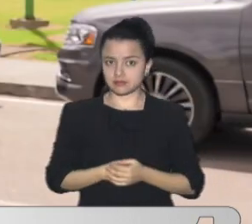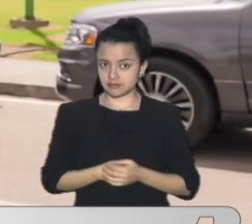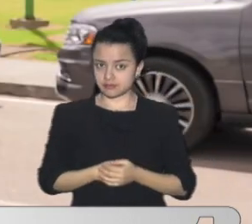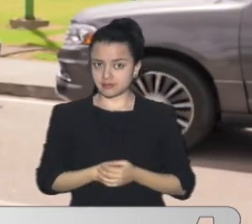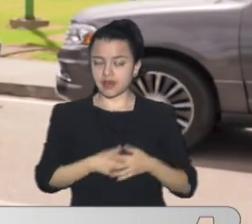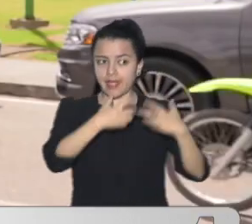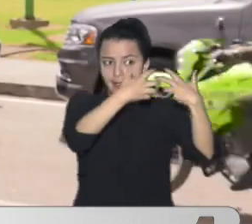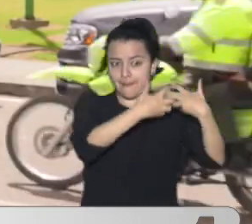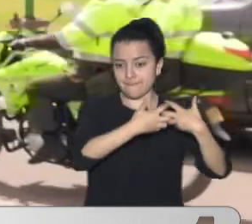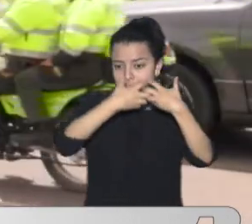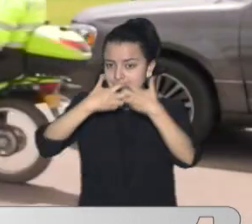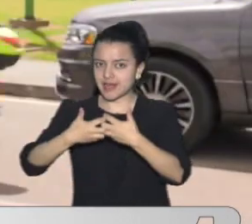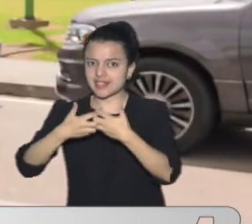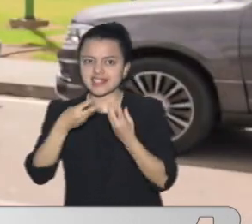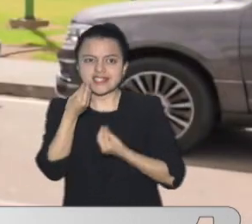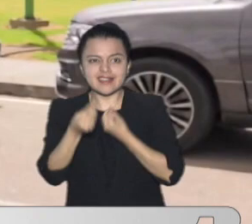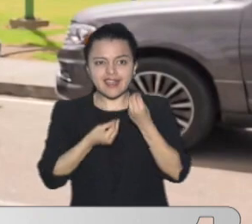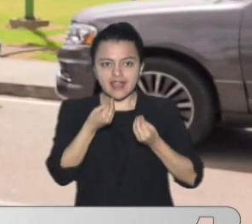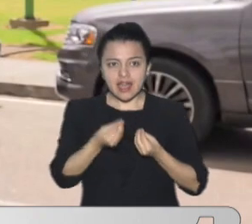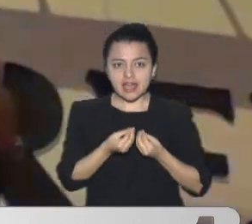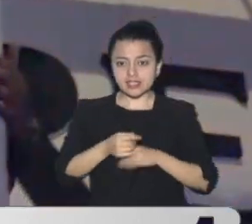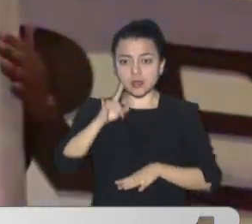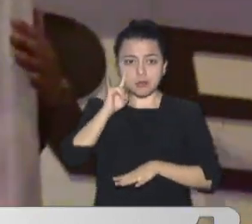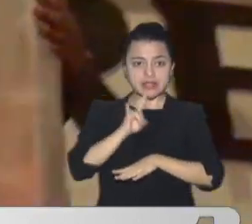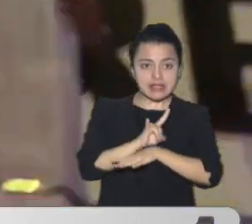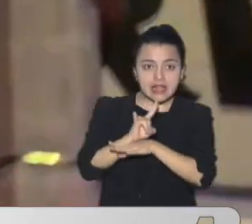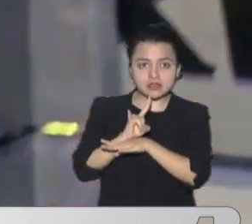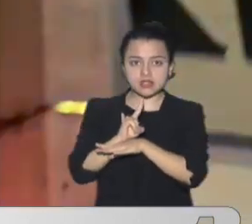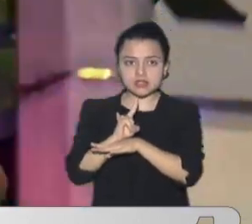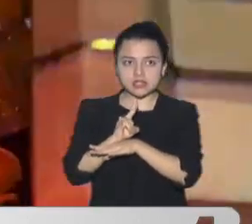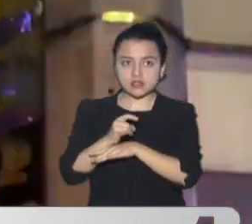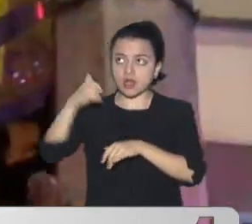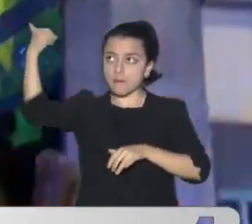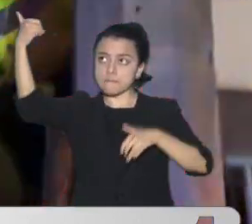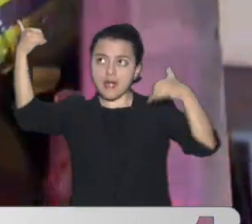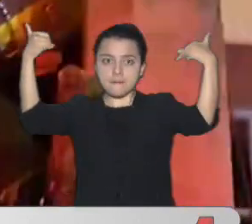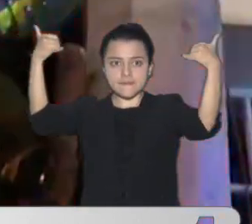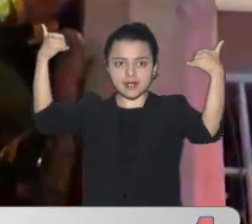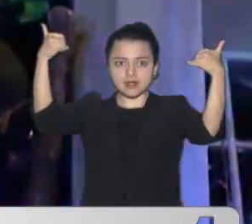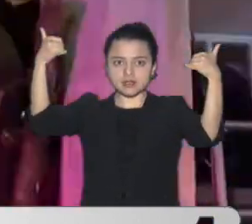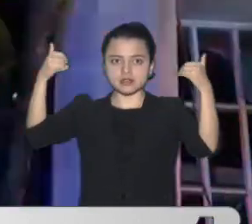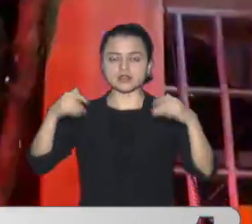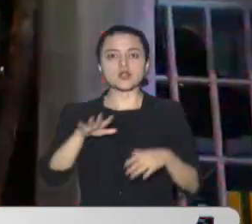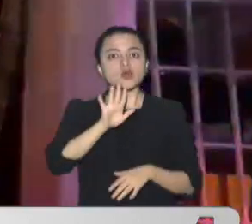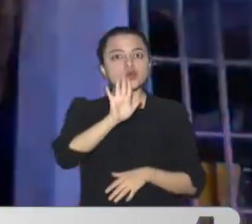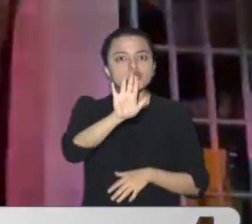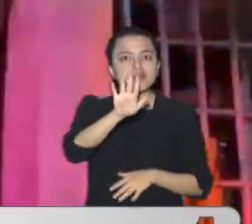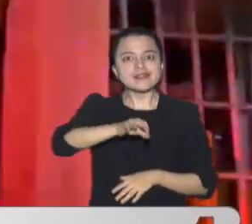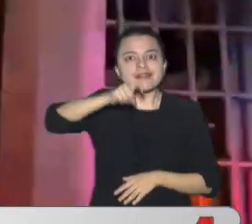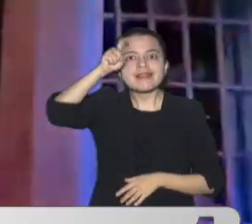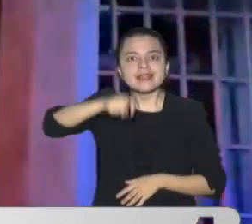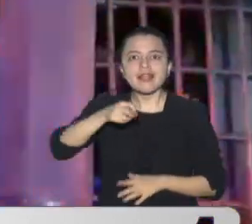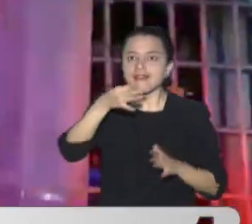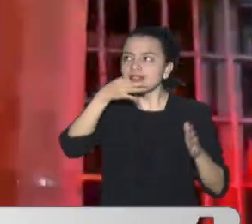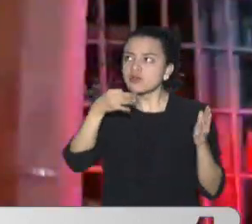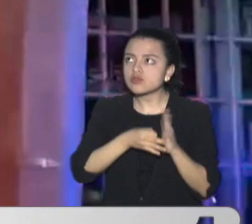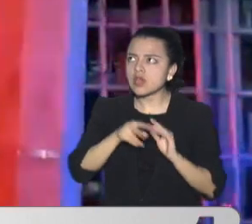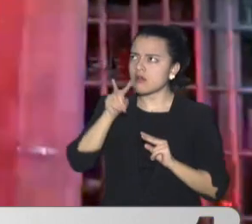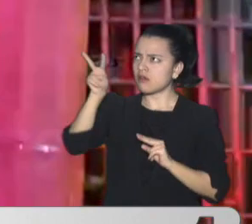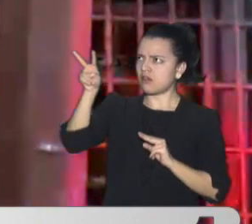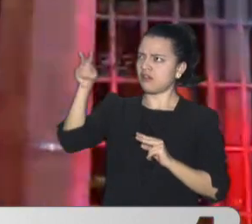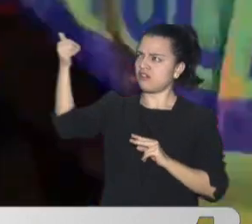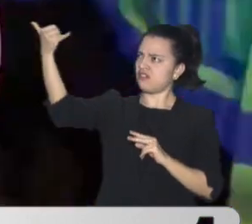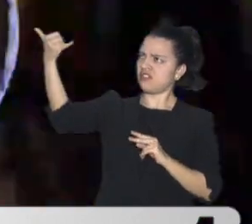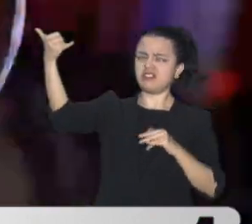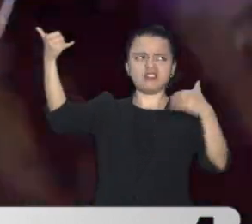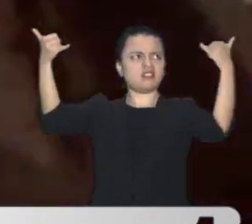Empresas Patrullas O empresas De vigilancia La policía Hace un llamado A los ciudadanos Para que denuncien Instalaciones como estas Donde